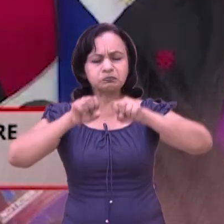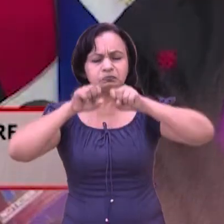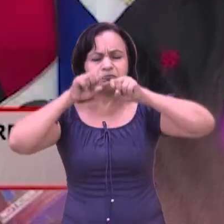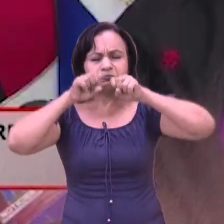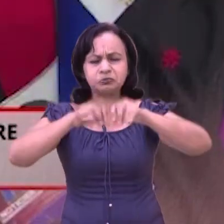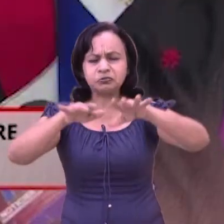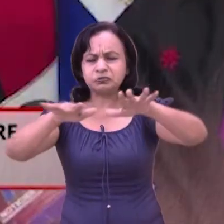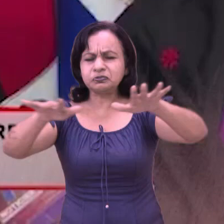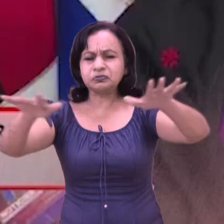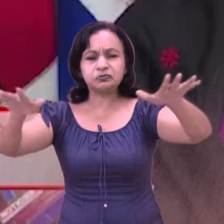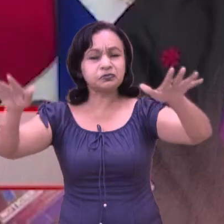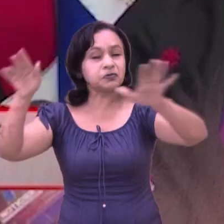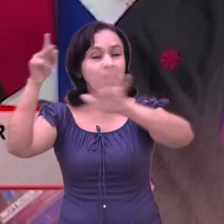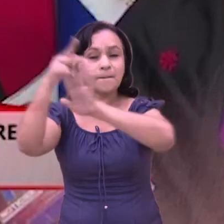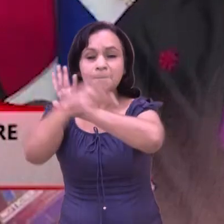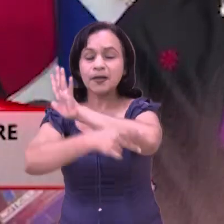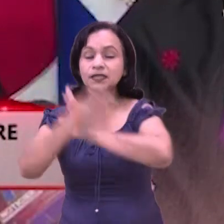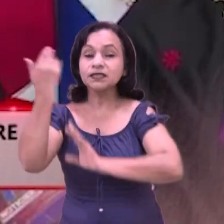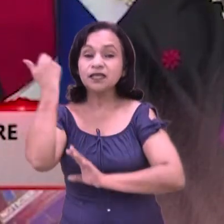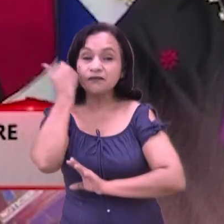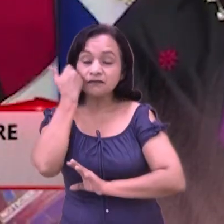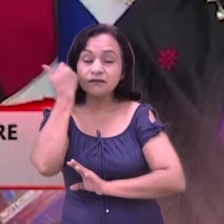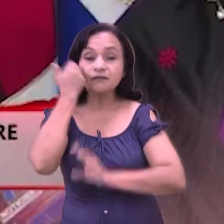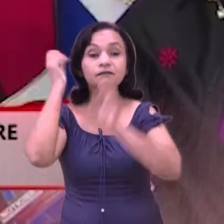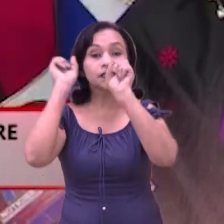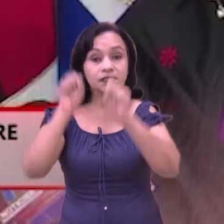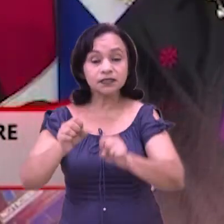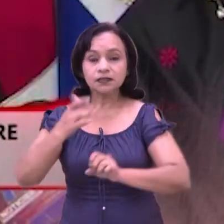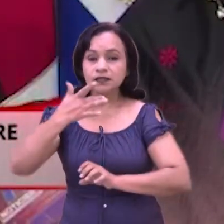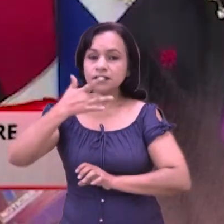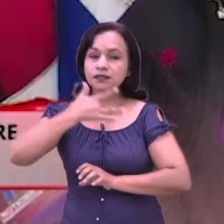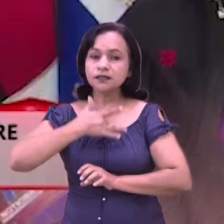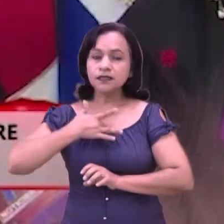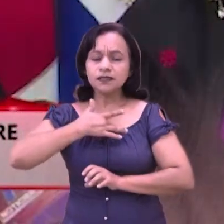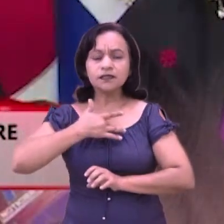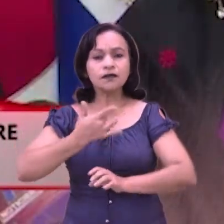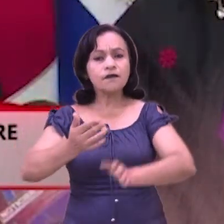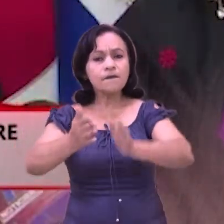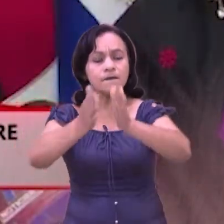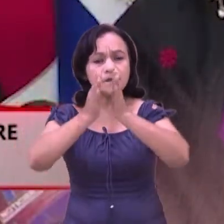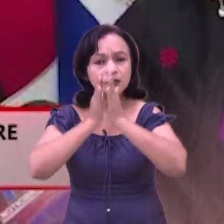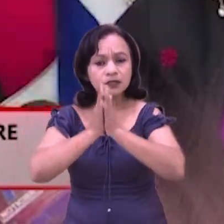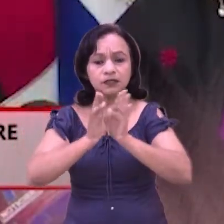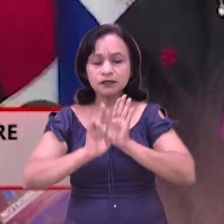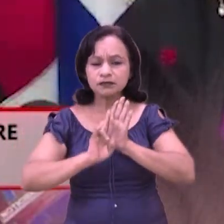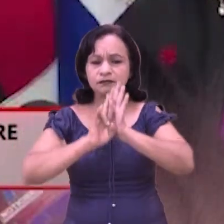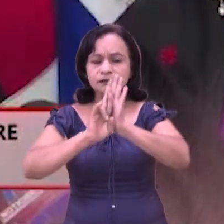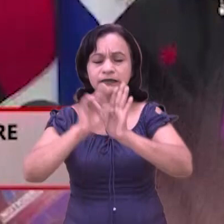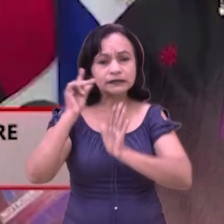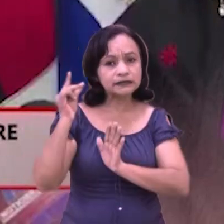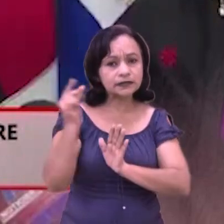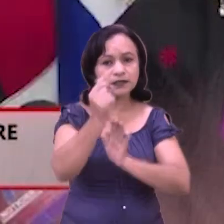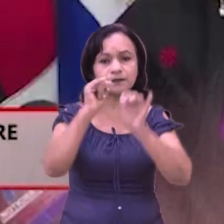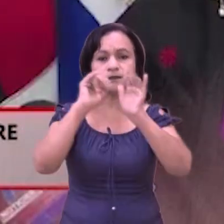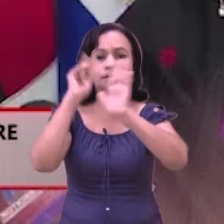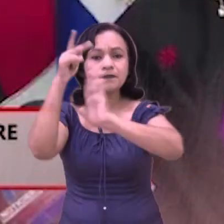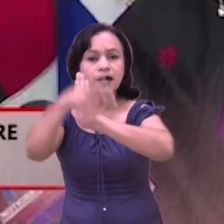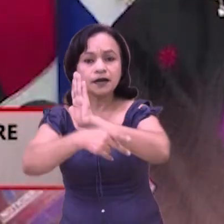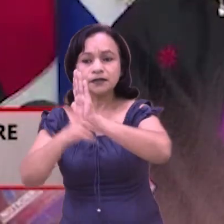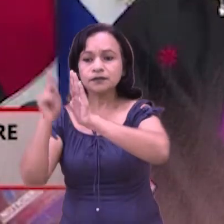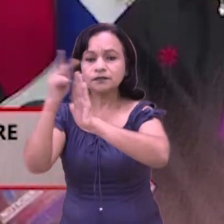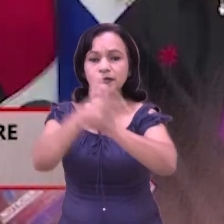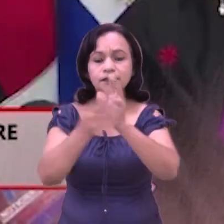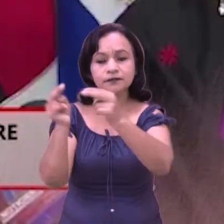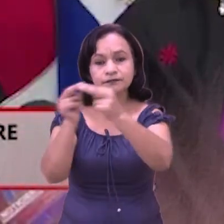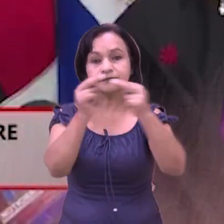propagación internacional de esta enfermedad. Y esto requiere de la respuesta internacional